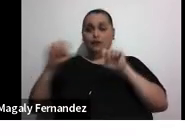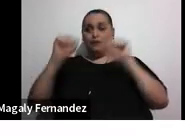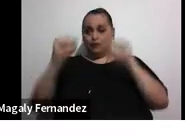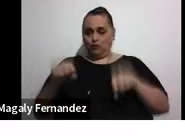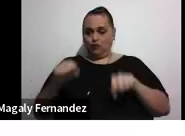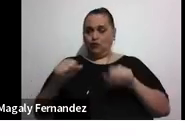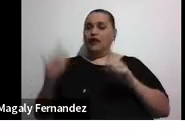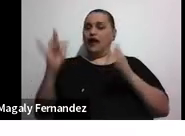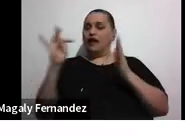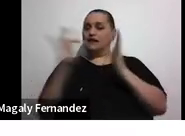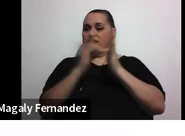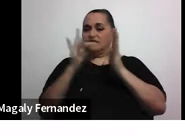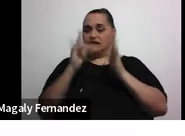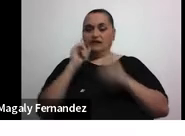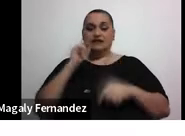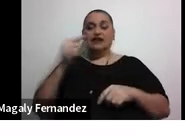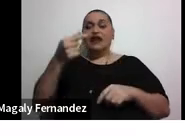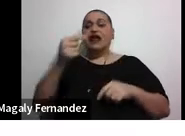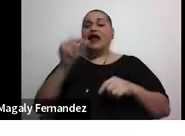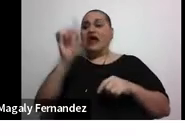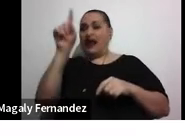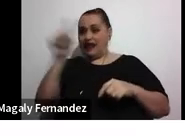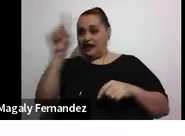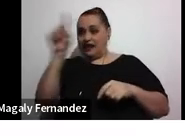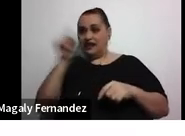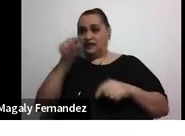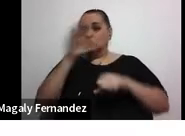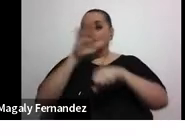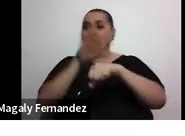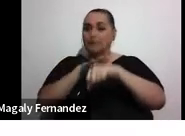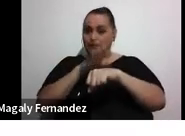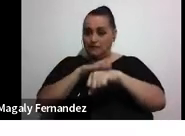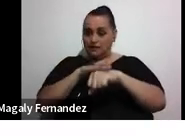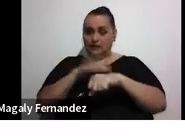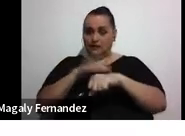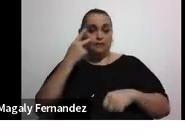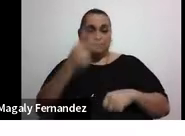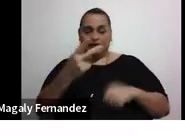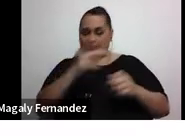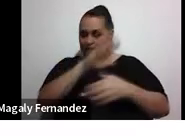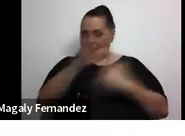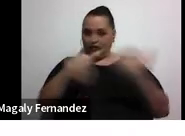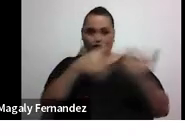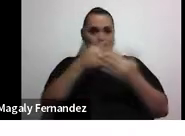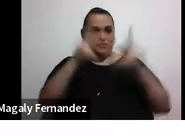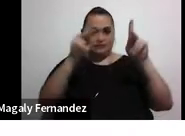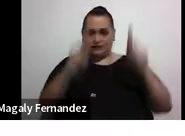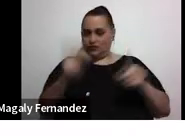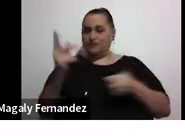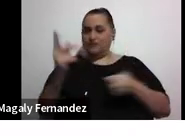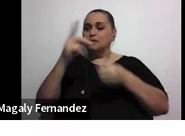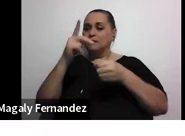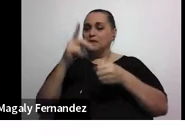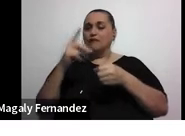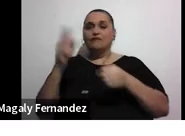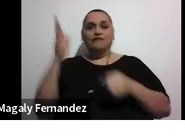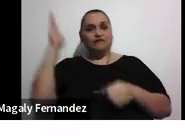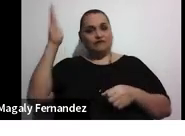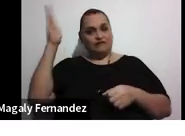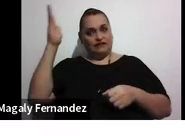la vista de galería, esto les permitirá ver a todas las personas facilitadoras.